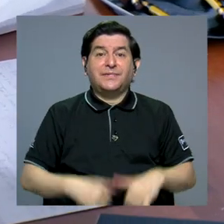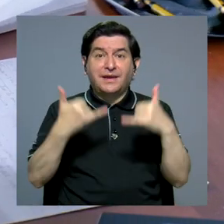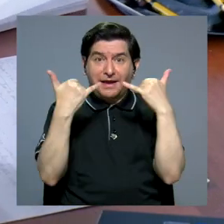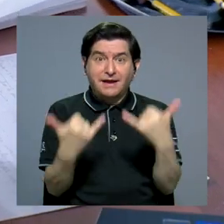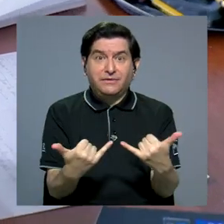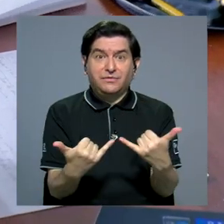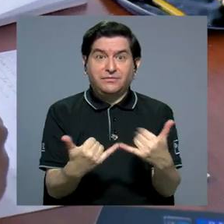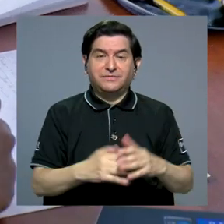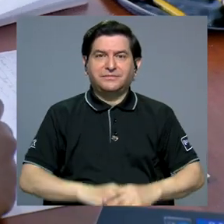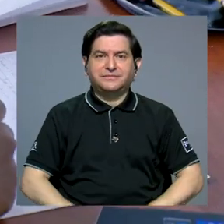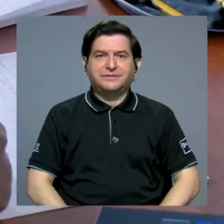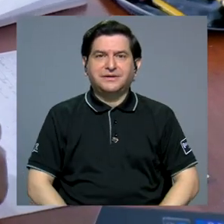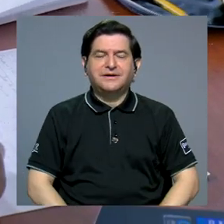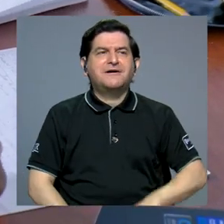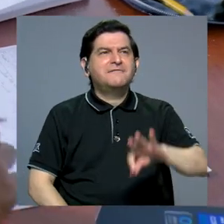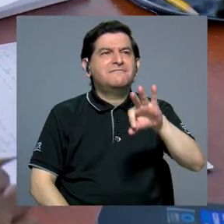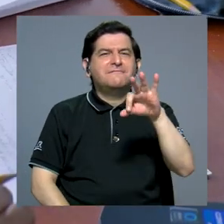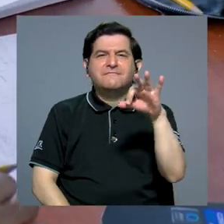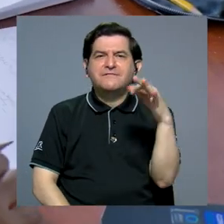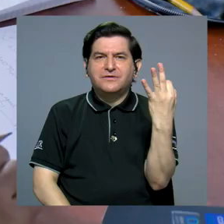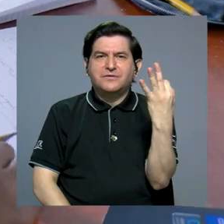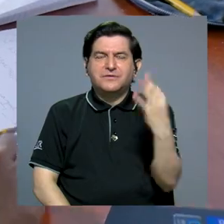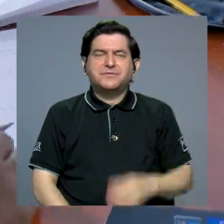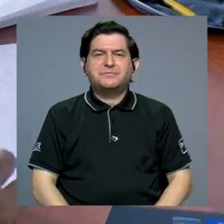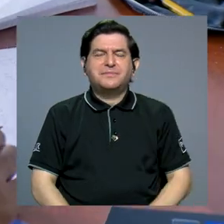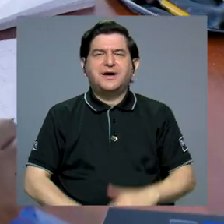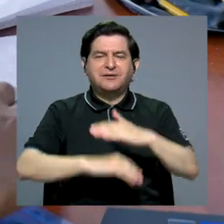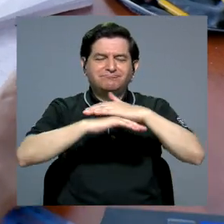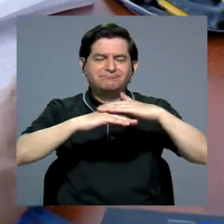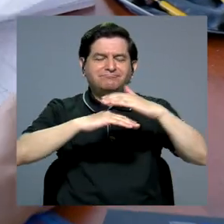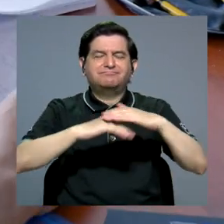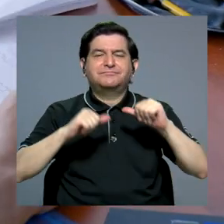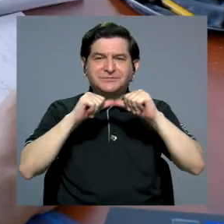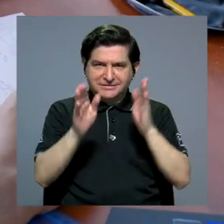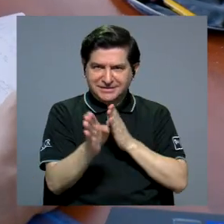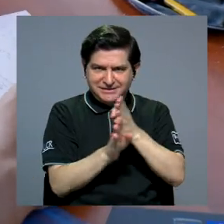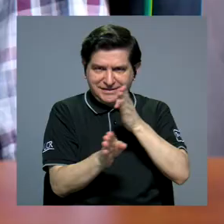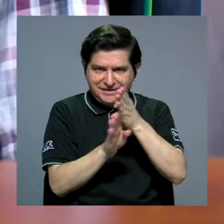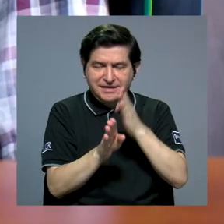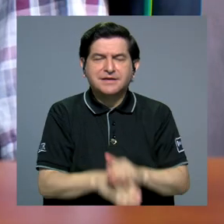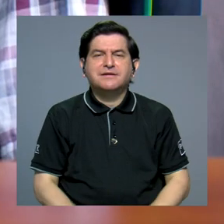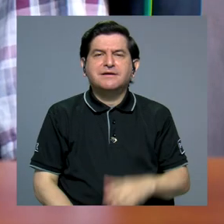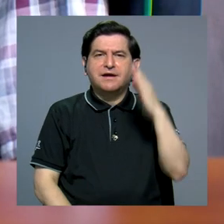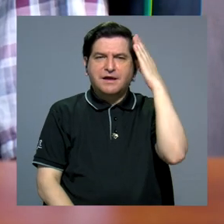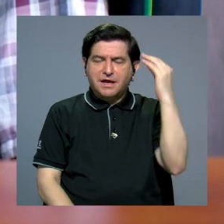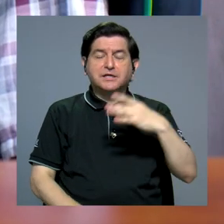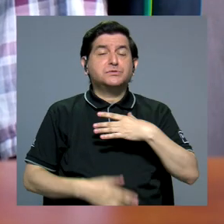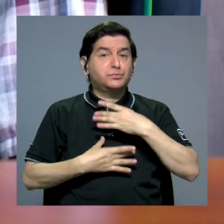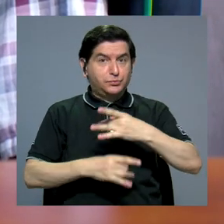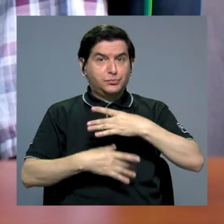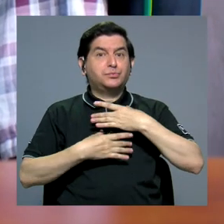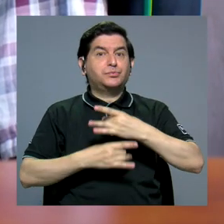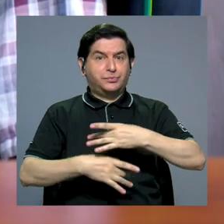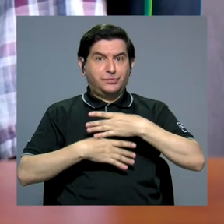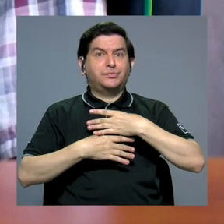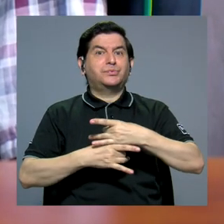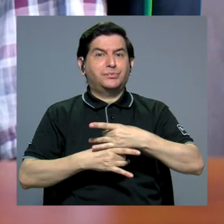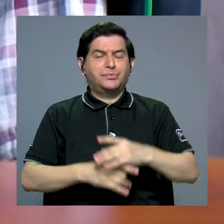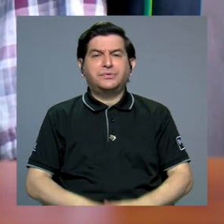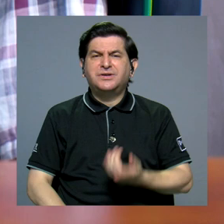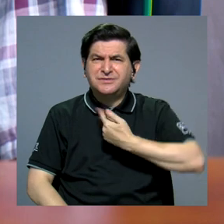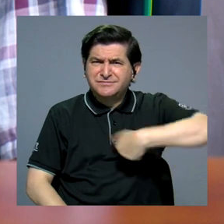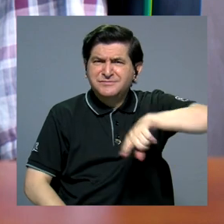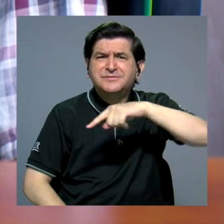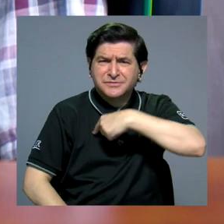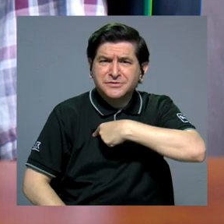Entonces ahora se ha vuelto una forma más amena de continuar en la carrera. Es una experiencia muy interesante porque